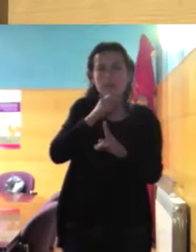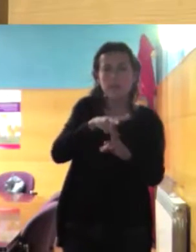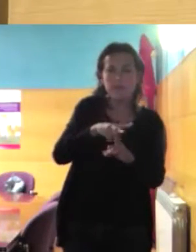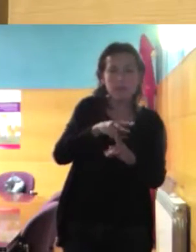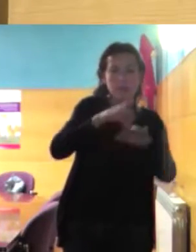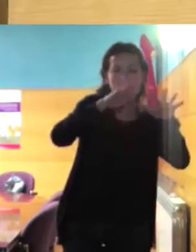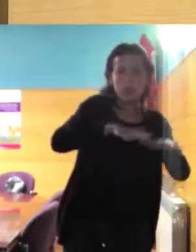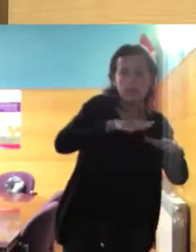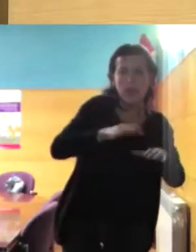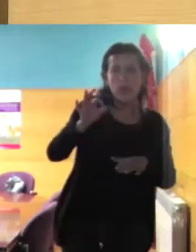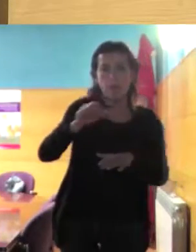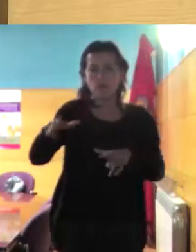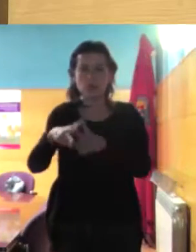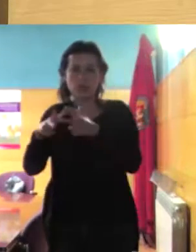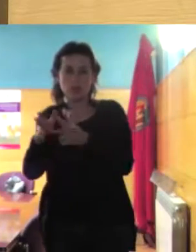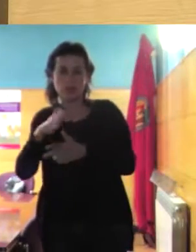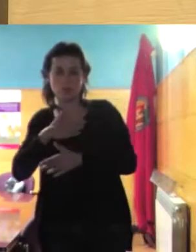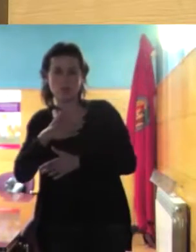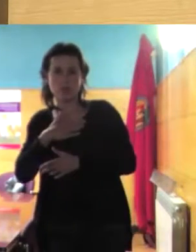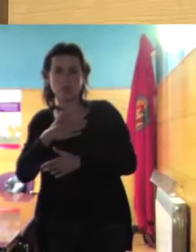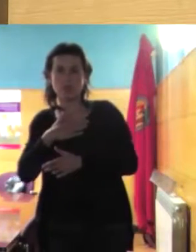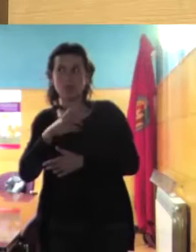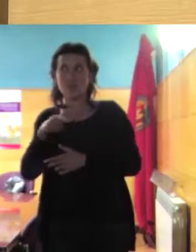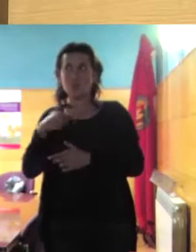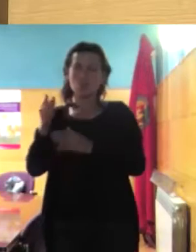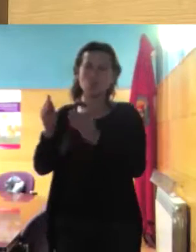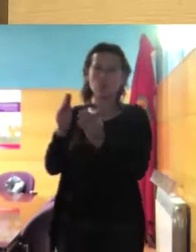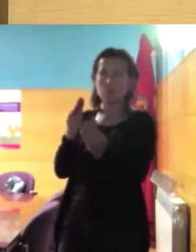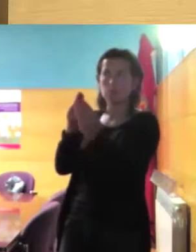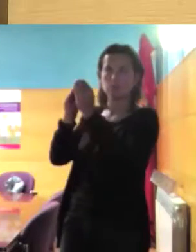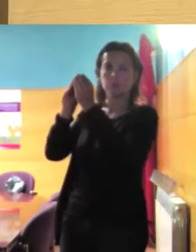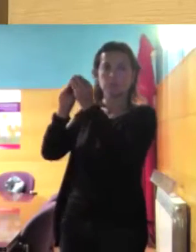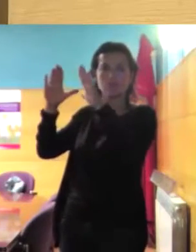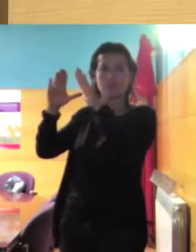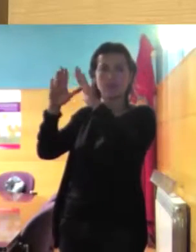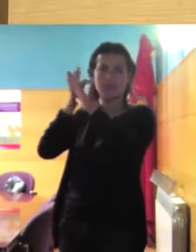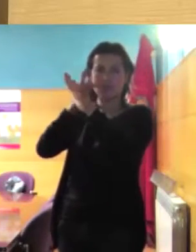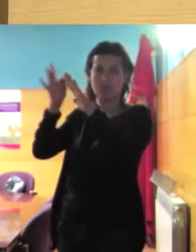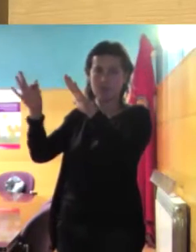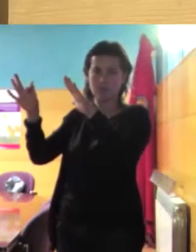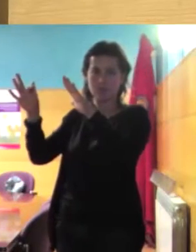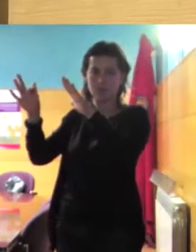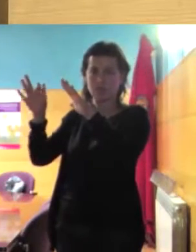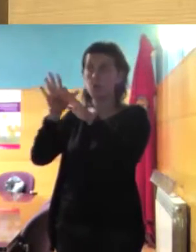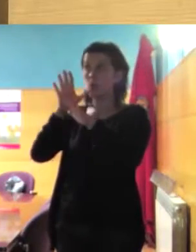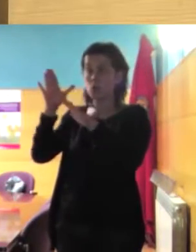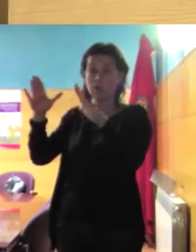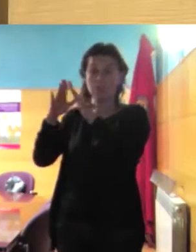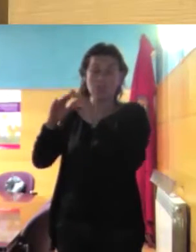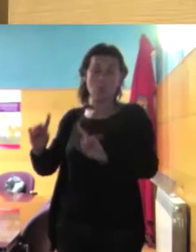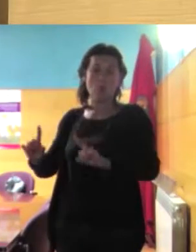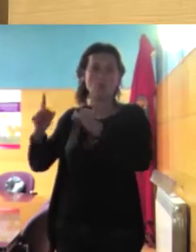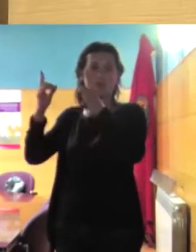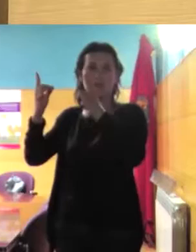muy mezclado se han unido mucho también con las posturas francesas donde las feministas oficiales también están en contra que las niñas